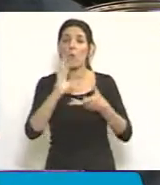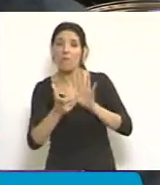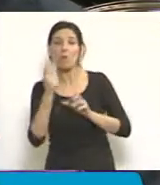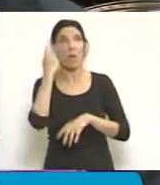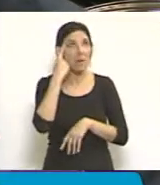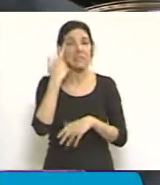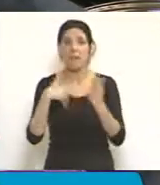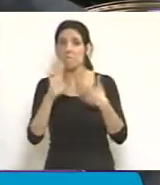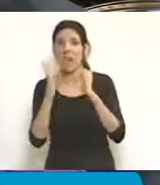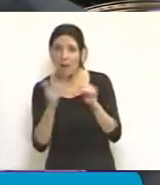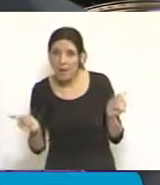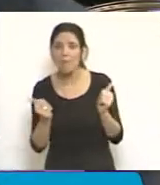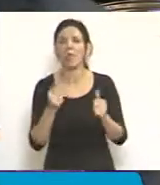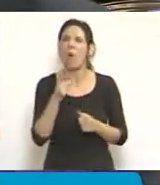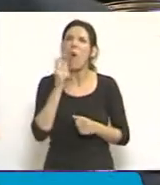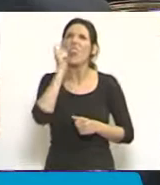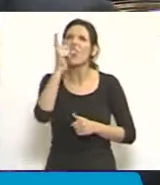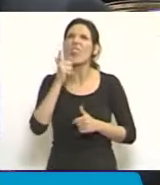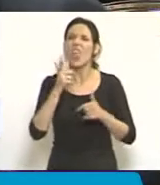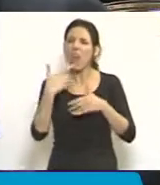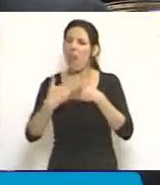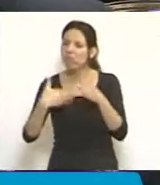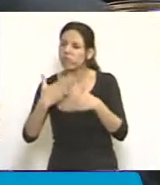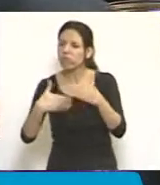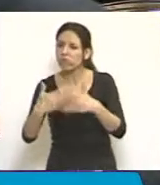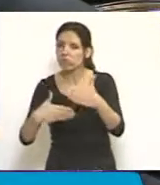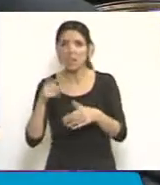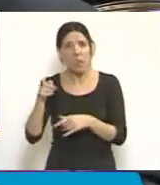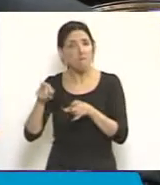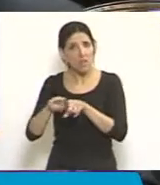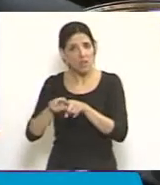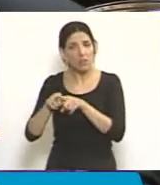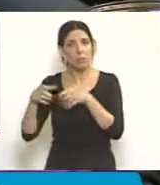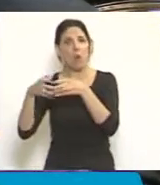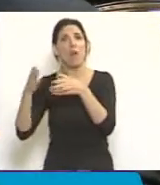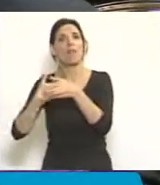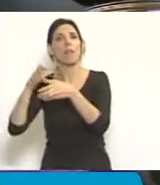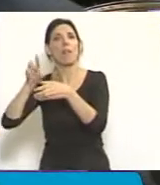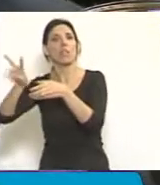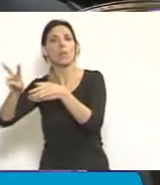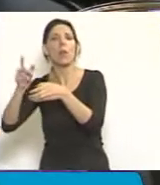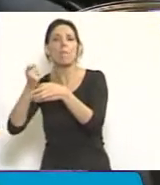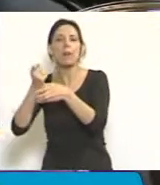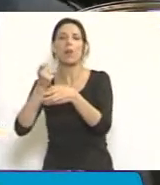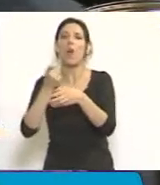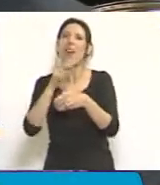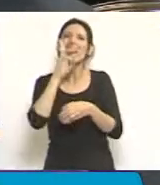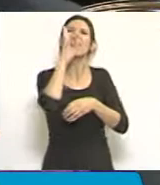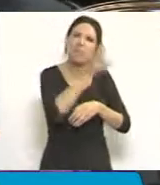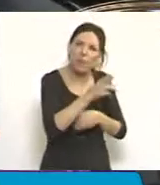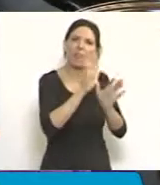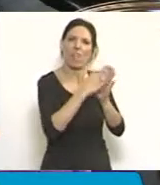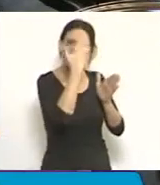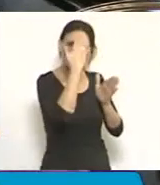avanzar sobre la misma idea que motiva el proyecto del oficialismo, pero garantizando el procedimiento constitucional que no